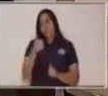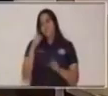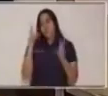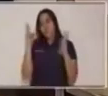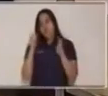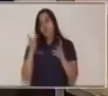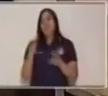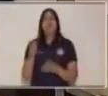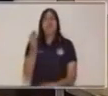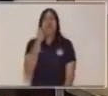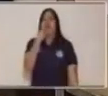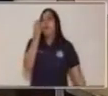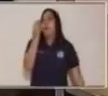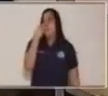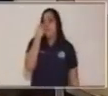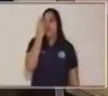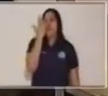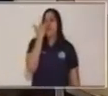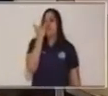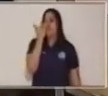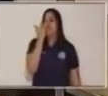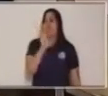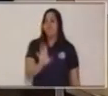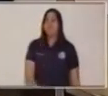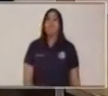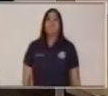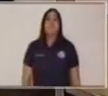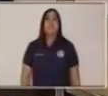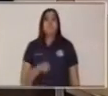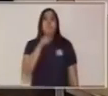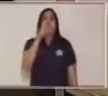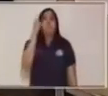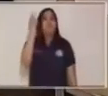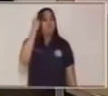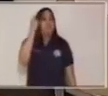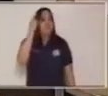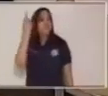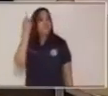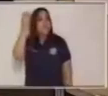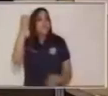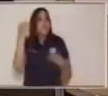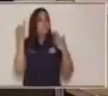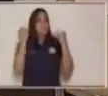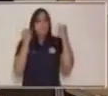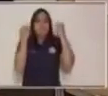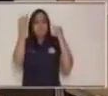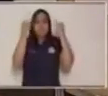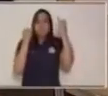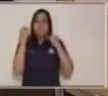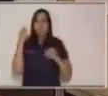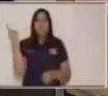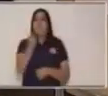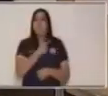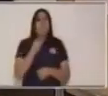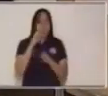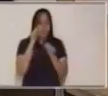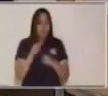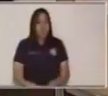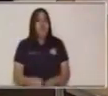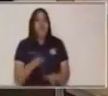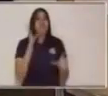La comida. Piensa las ideas, ordénalas. lluvia de ideas sobre todo lo que puedes hacer.